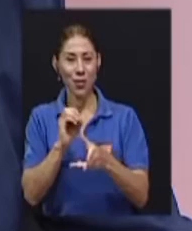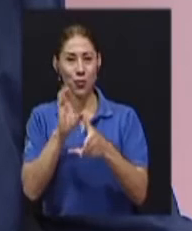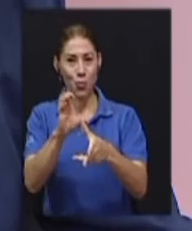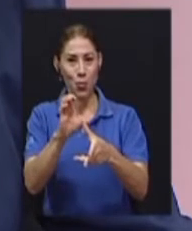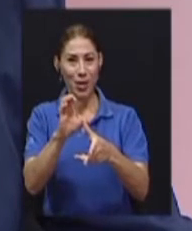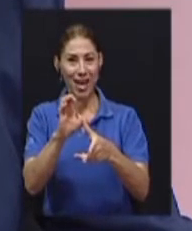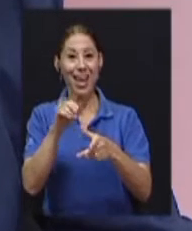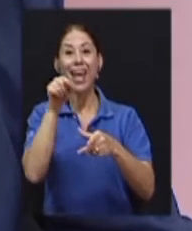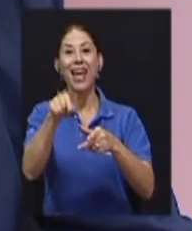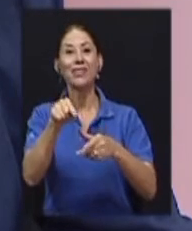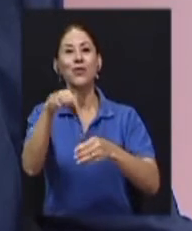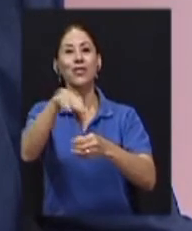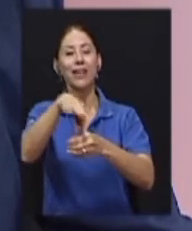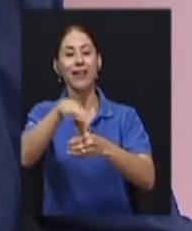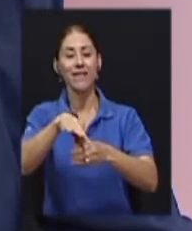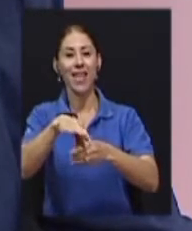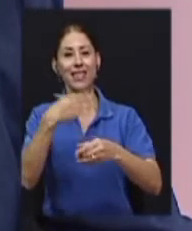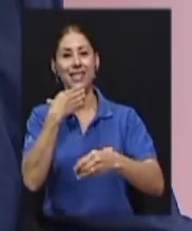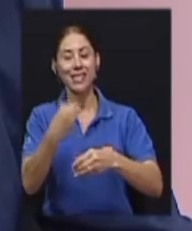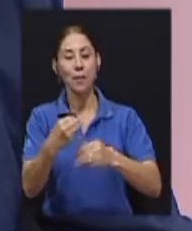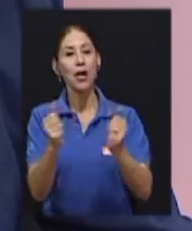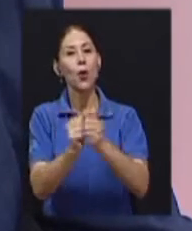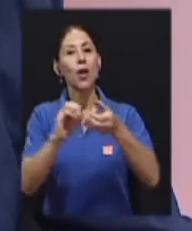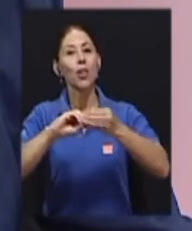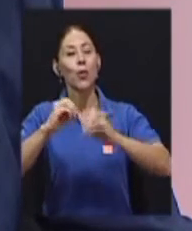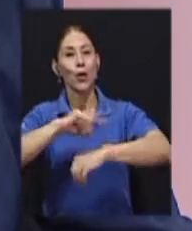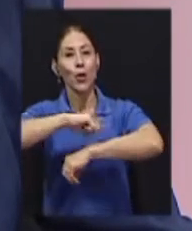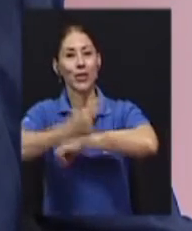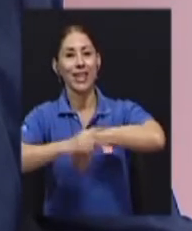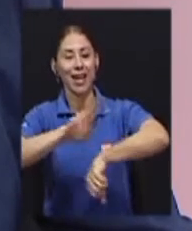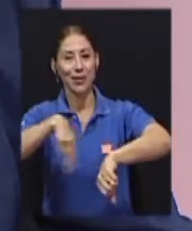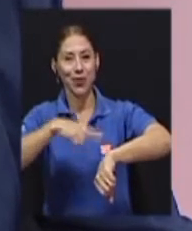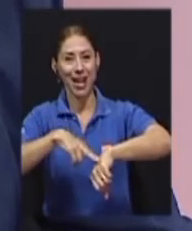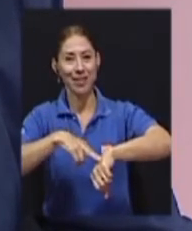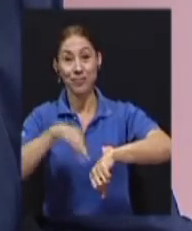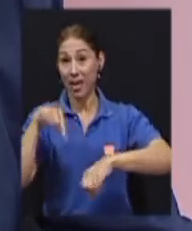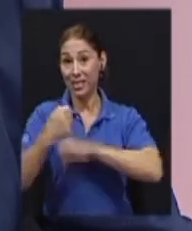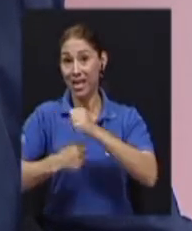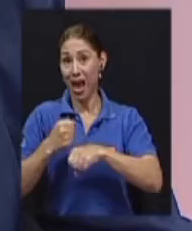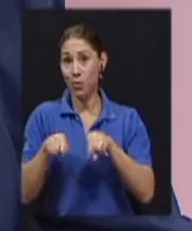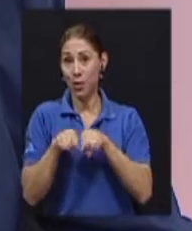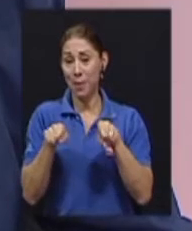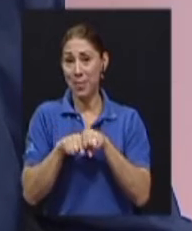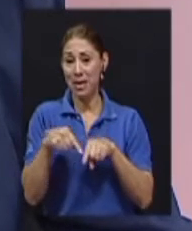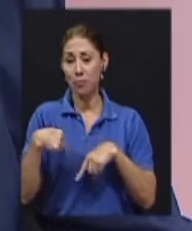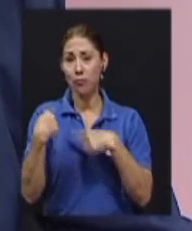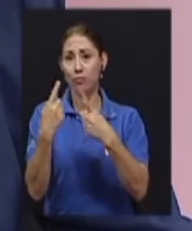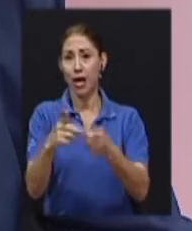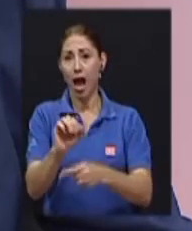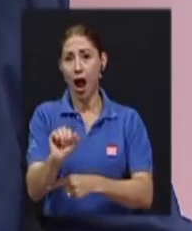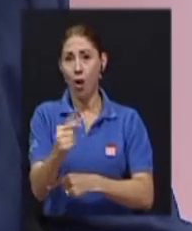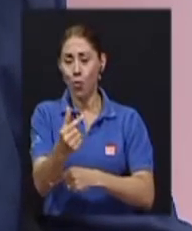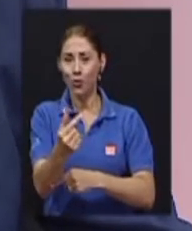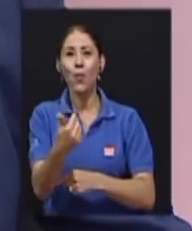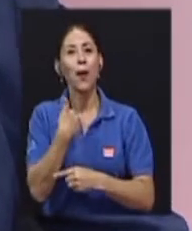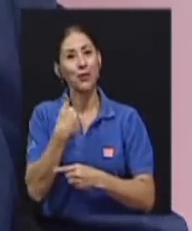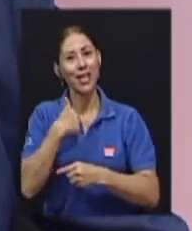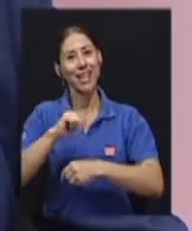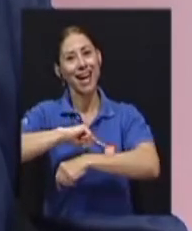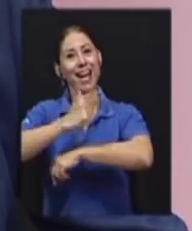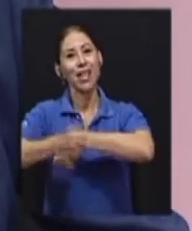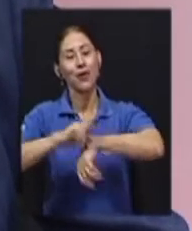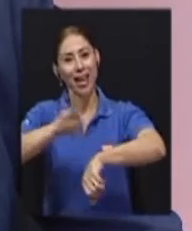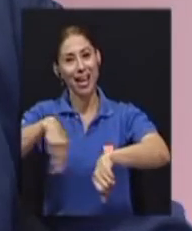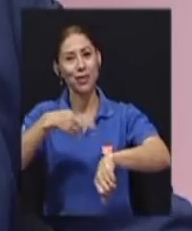Lotería Nacional. Este año de celebración del Bicentenario, también en el mes de agosto, vamos a tener la Lotería Nacional